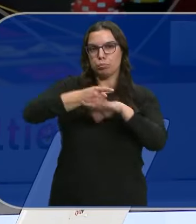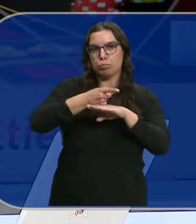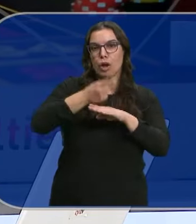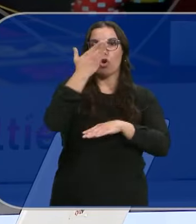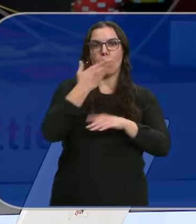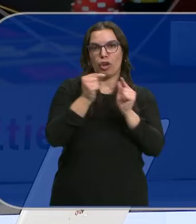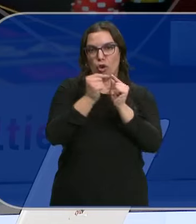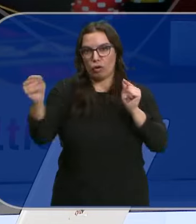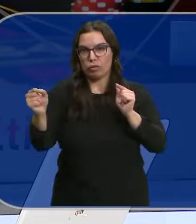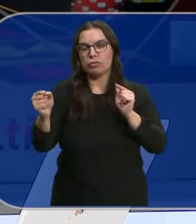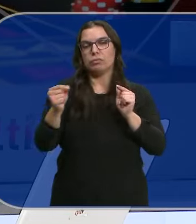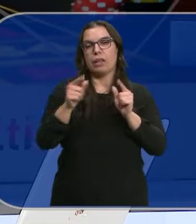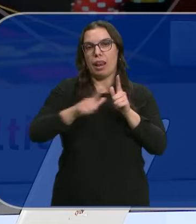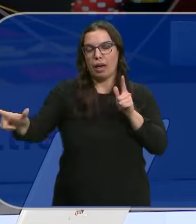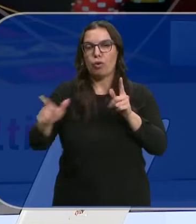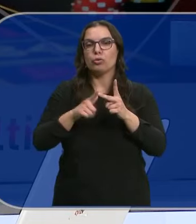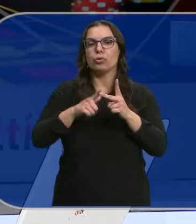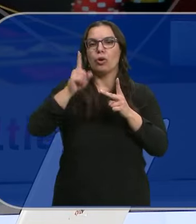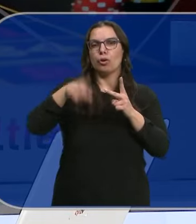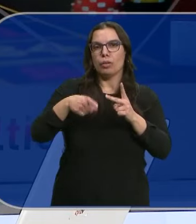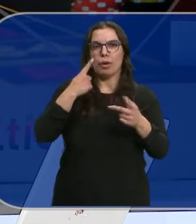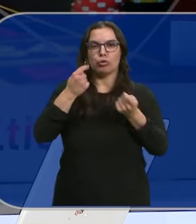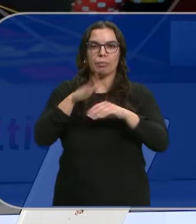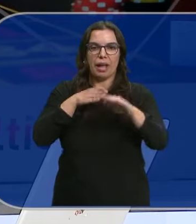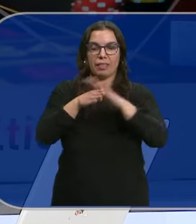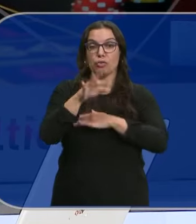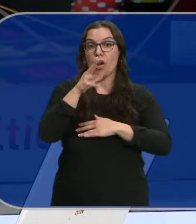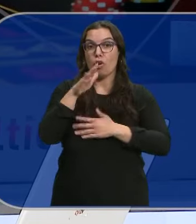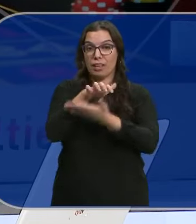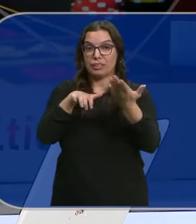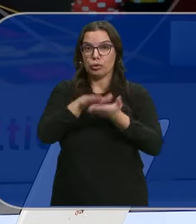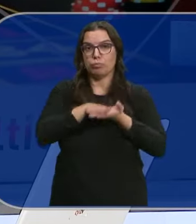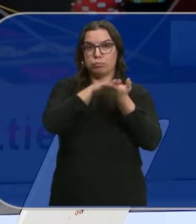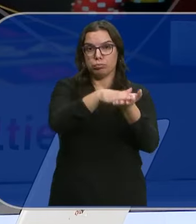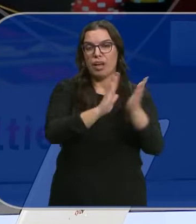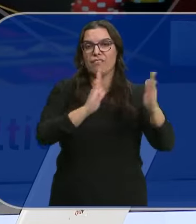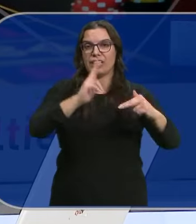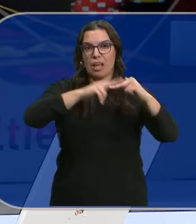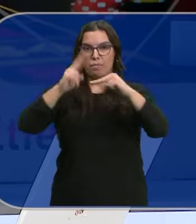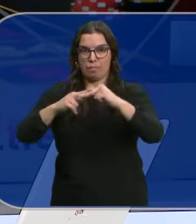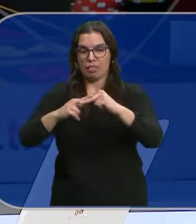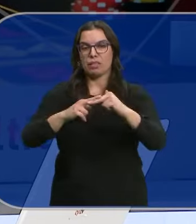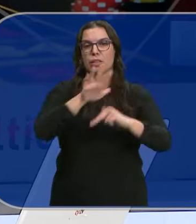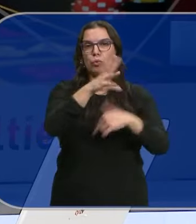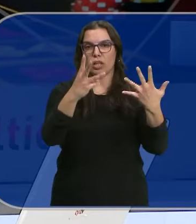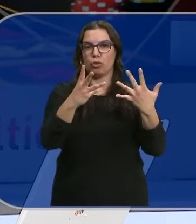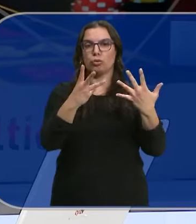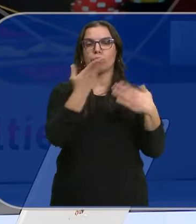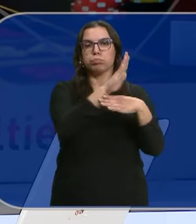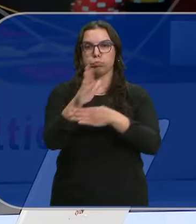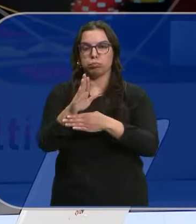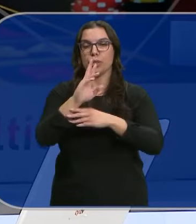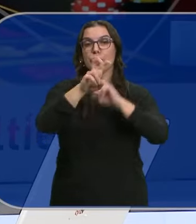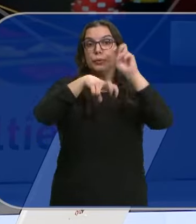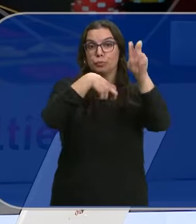Ahora mismo el texto Está en las cortes En fase de enmiendas 58 Se han recibido en total Todas por parte de la oposición Una actualización